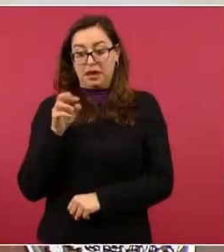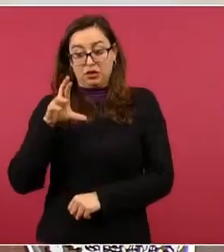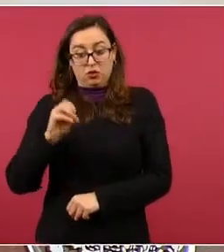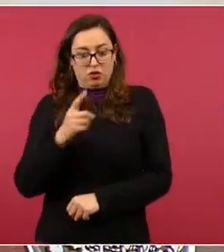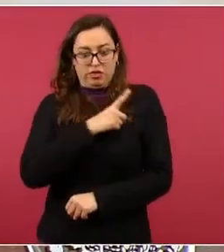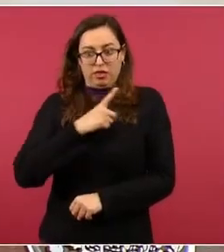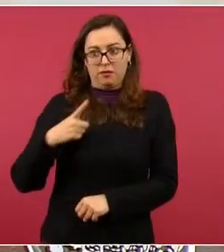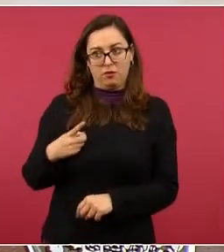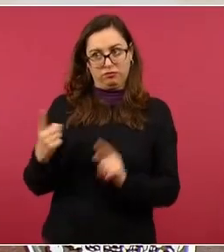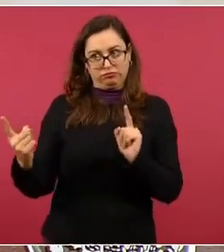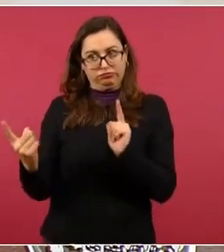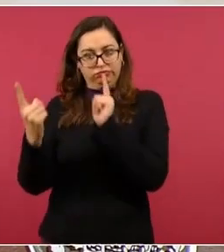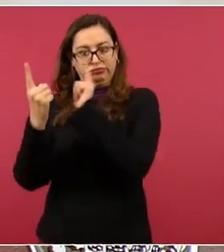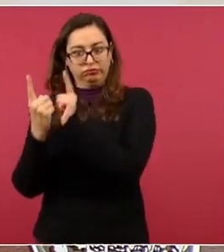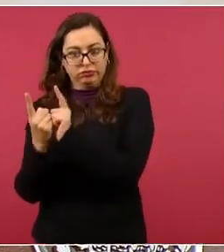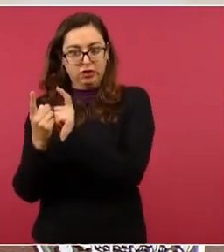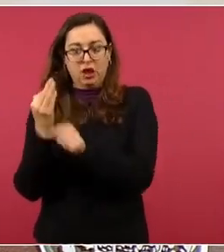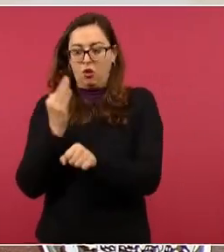noticia,